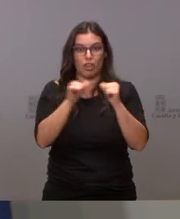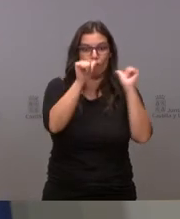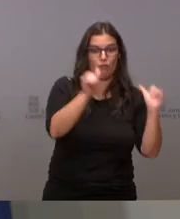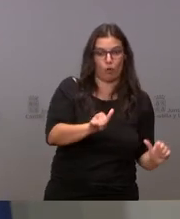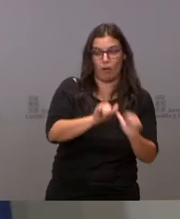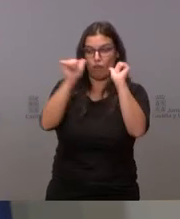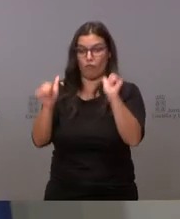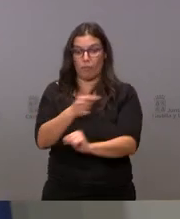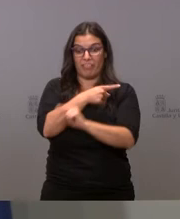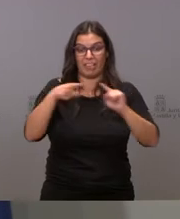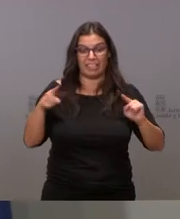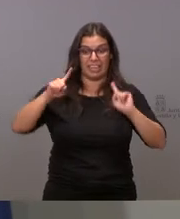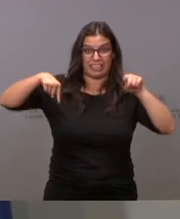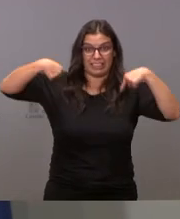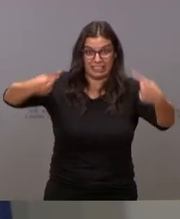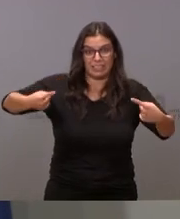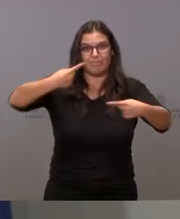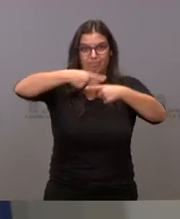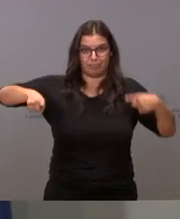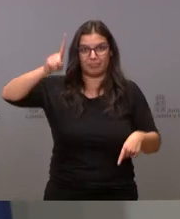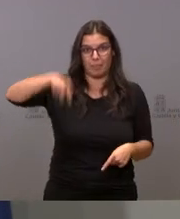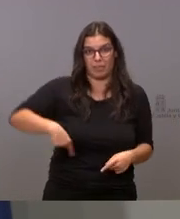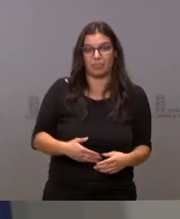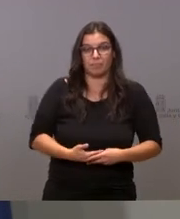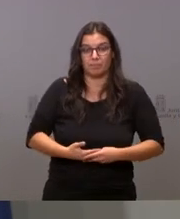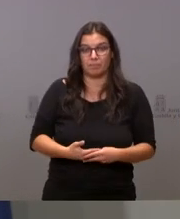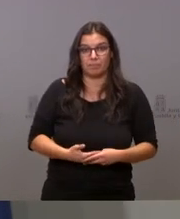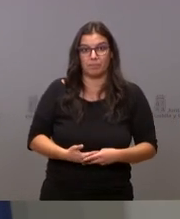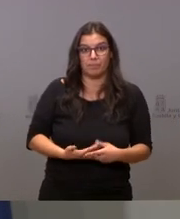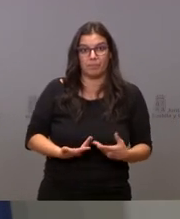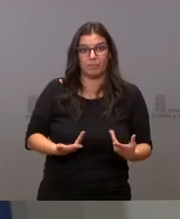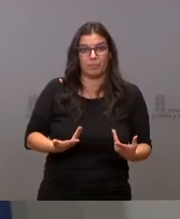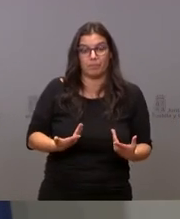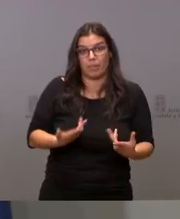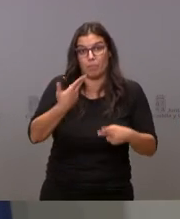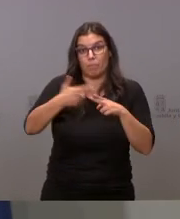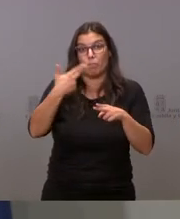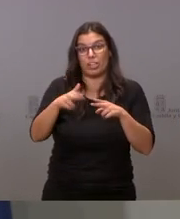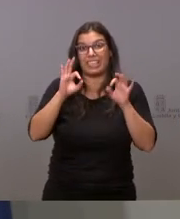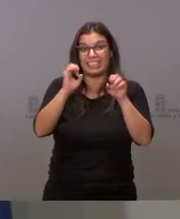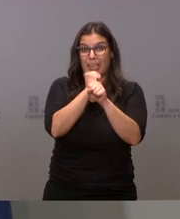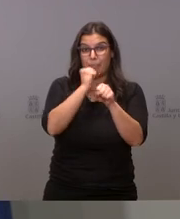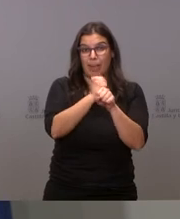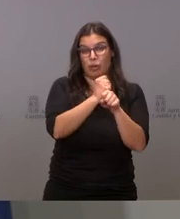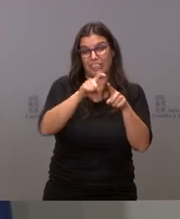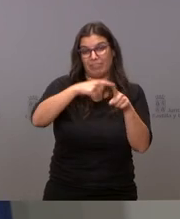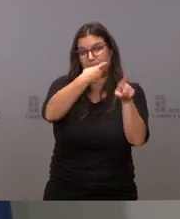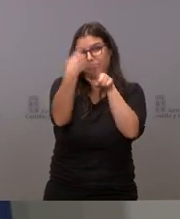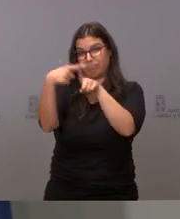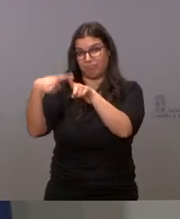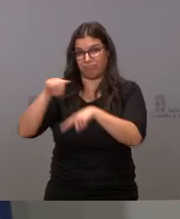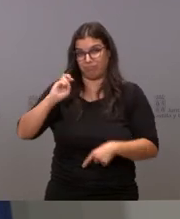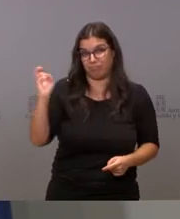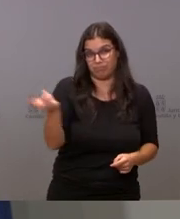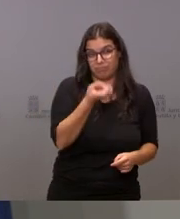públicas y en el mundo hay muchas políticas de empleo diferentes y